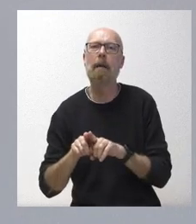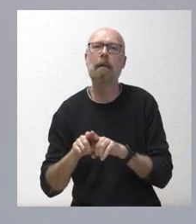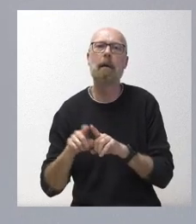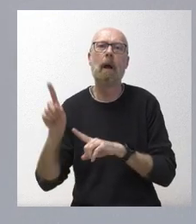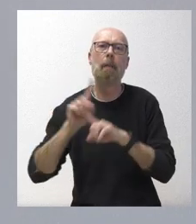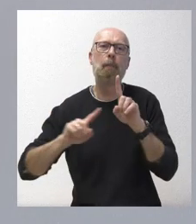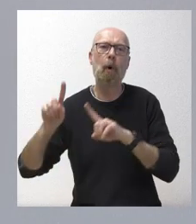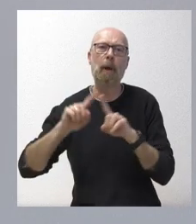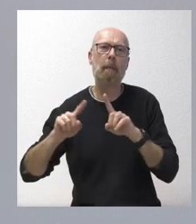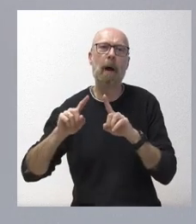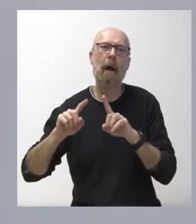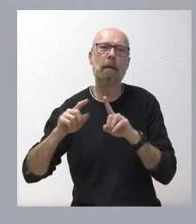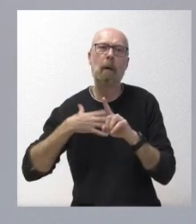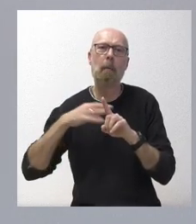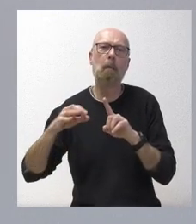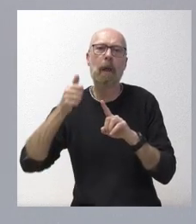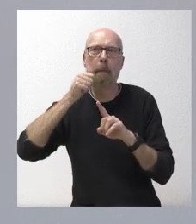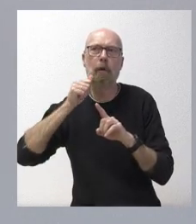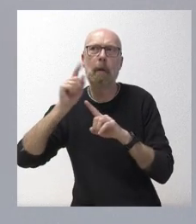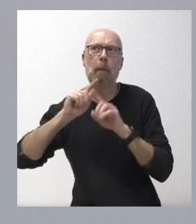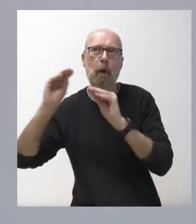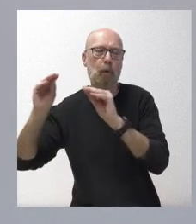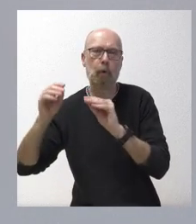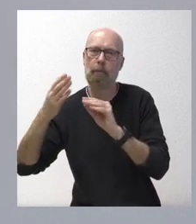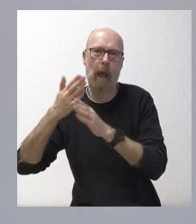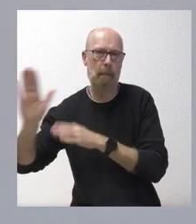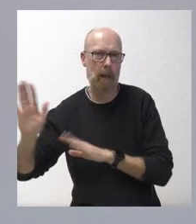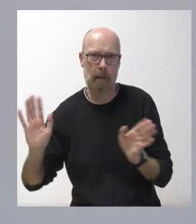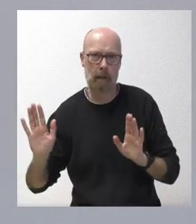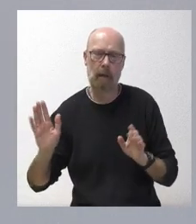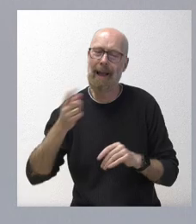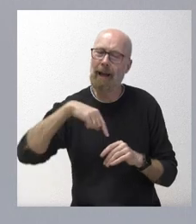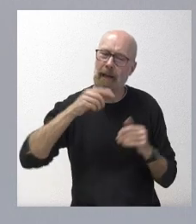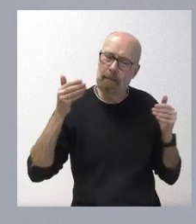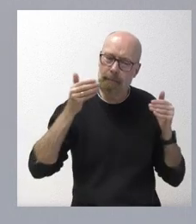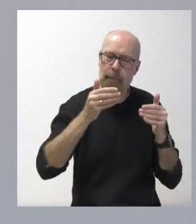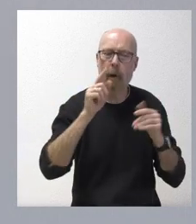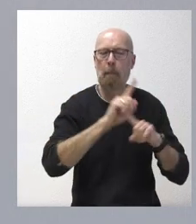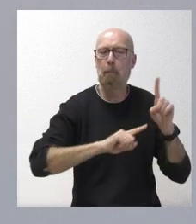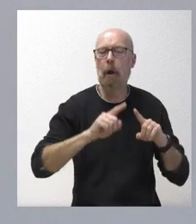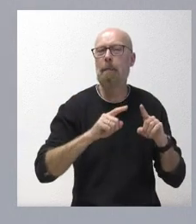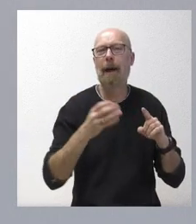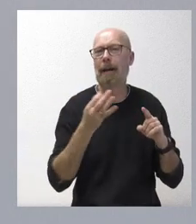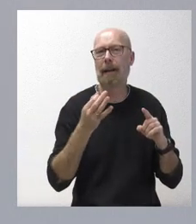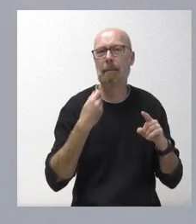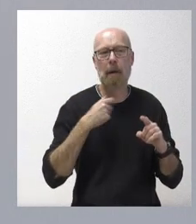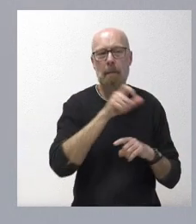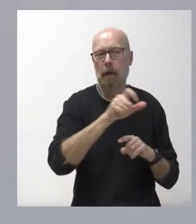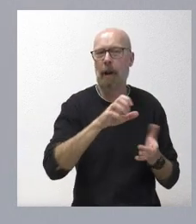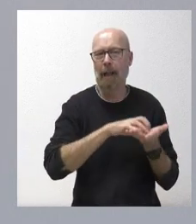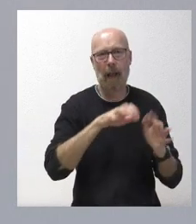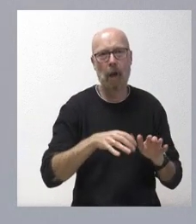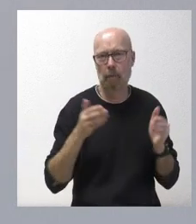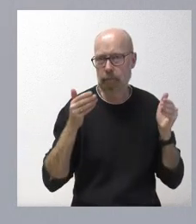que pueda tener encima de la mesa Pedro Sánchez. Se trata de ver cómo podemos resolver los problemas que tienen las personas de Castilla y León. Y